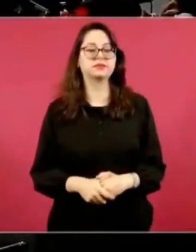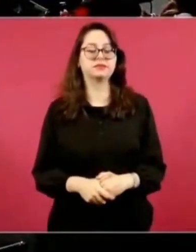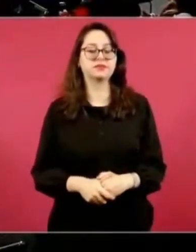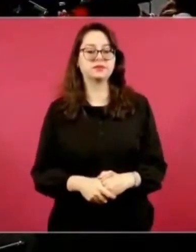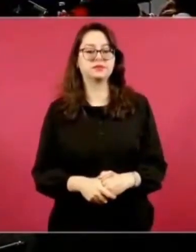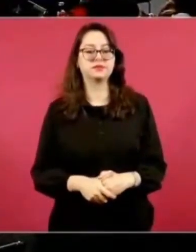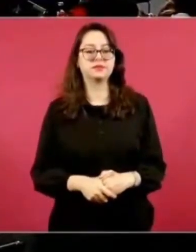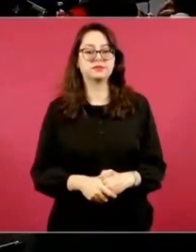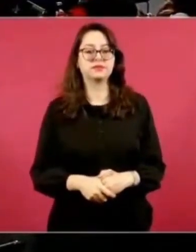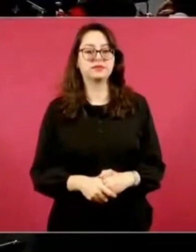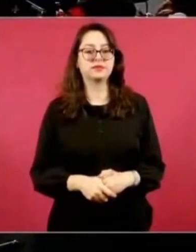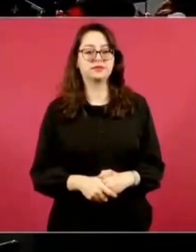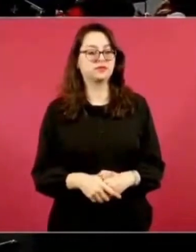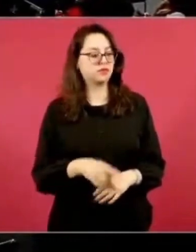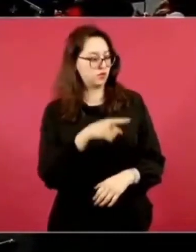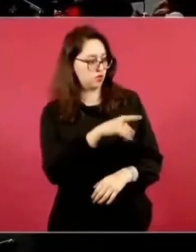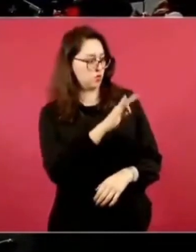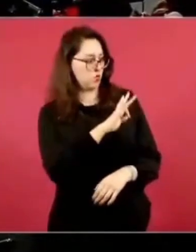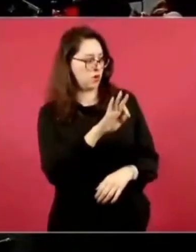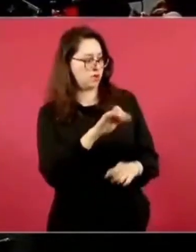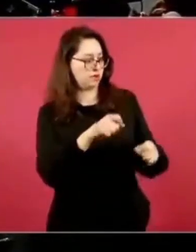Tú sí puedes ponerlo, ¿no?